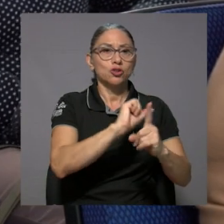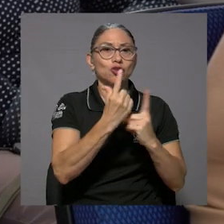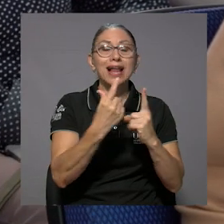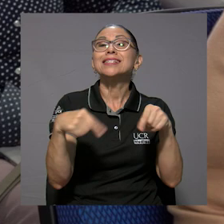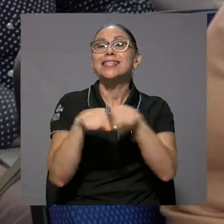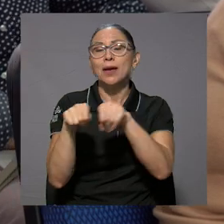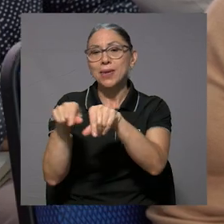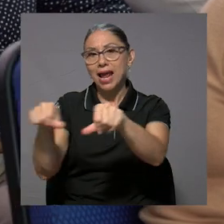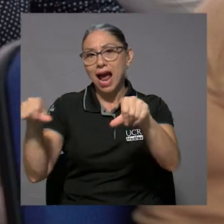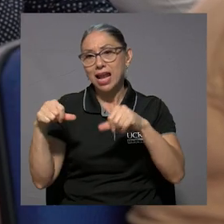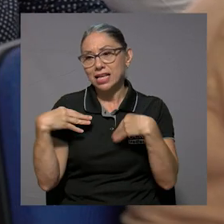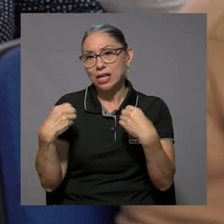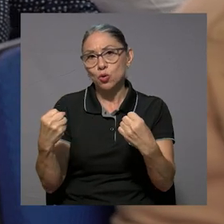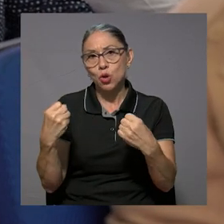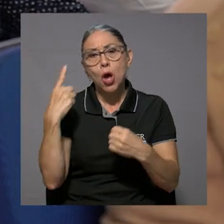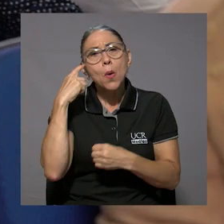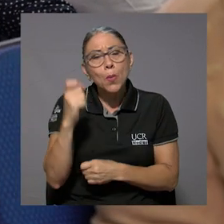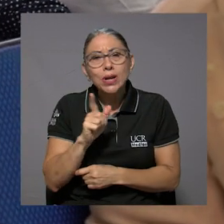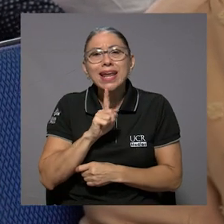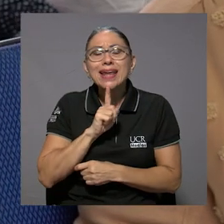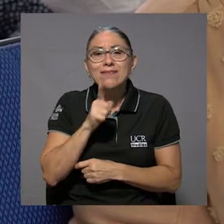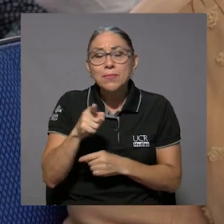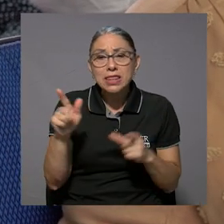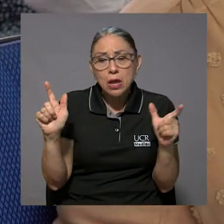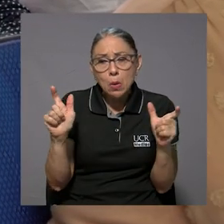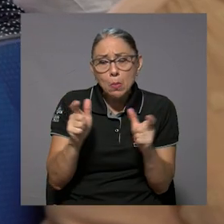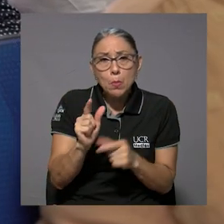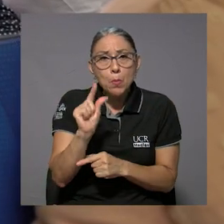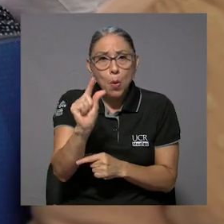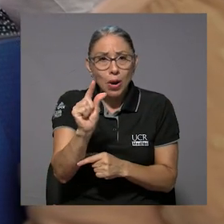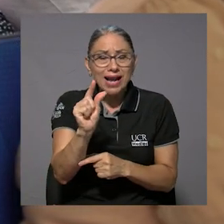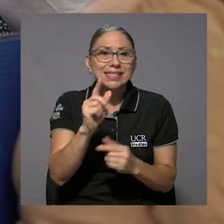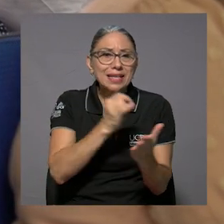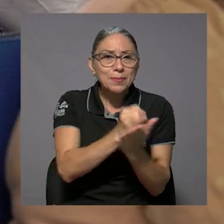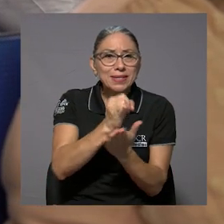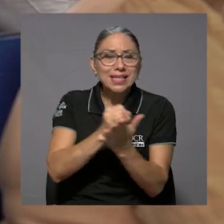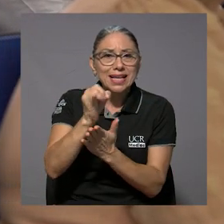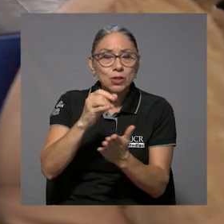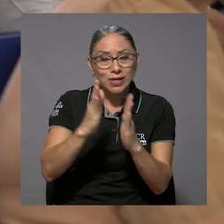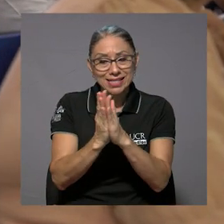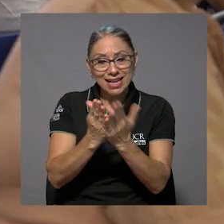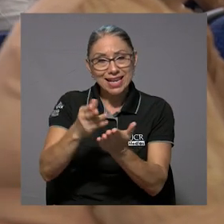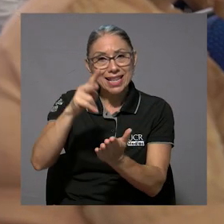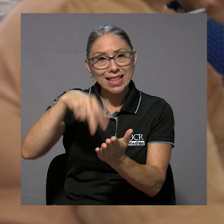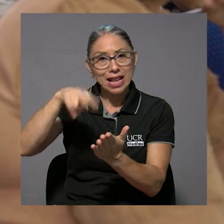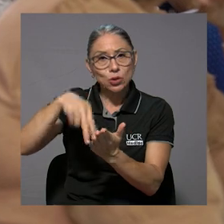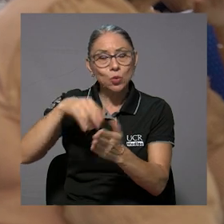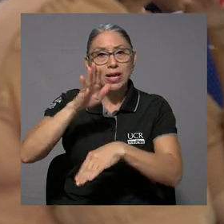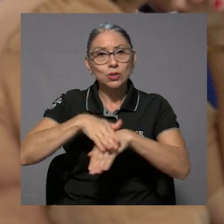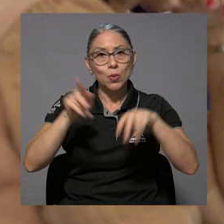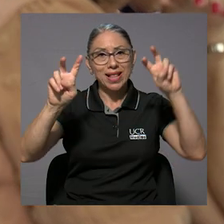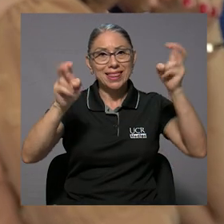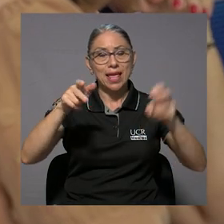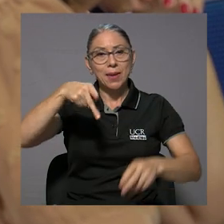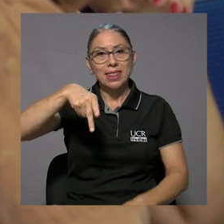ciencias sociales como al área de la salud, ya que existen pocas investigaciones y literatura sobre el tema de la poliomielitis en